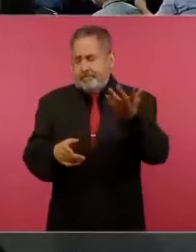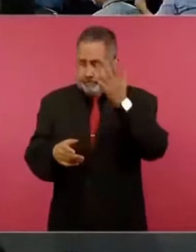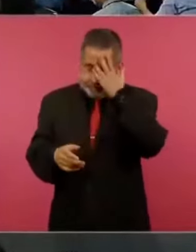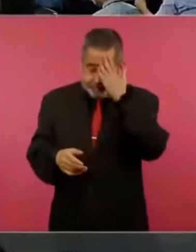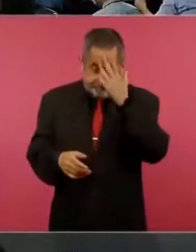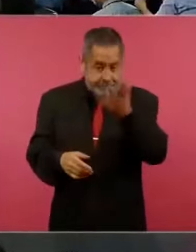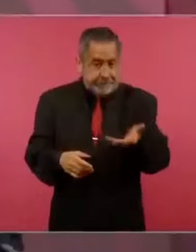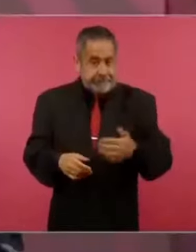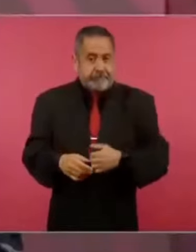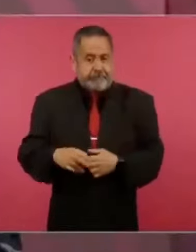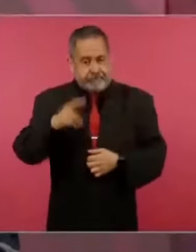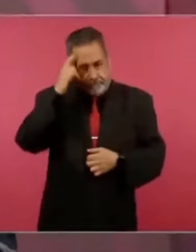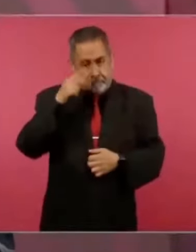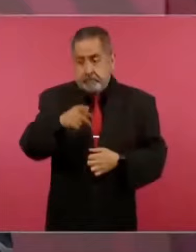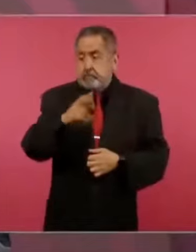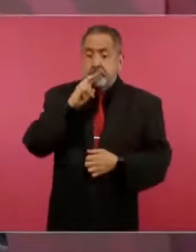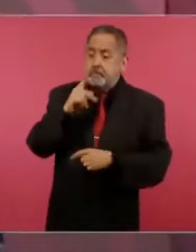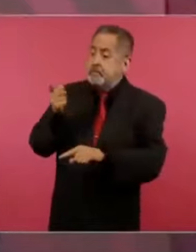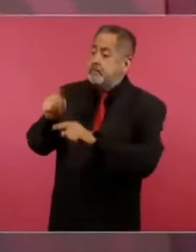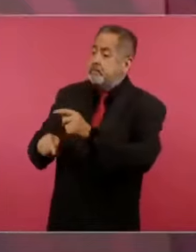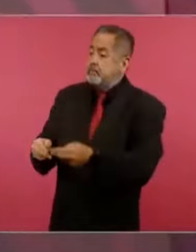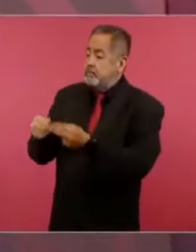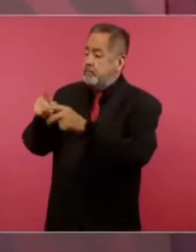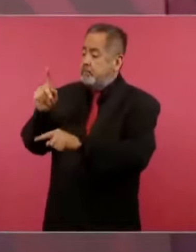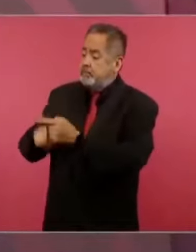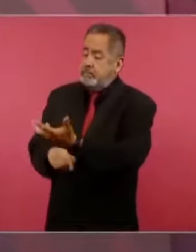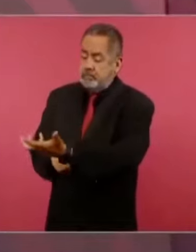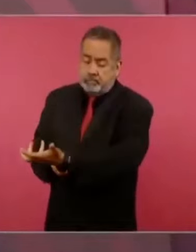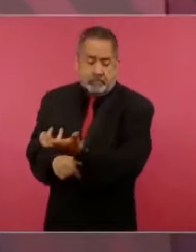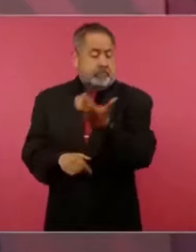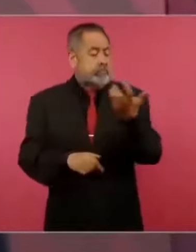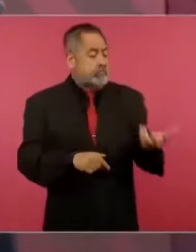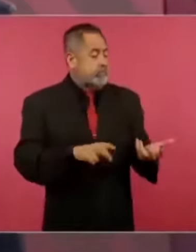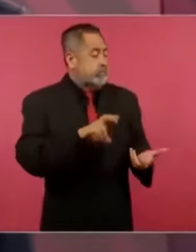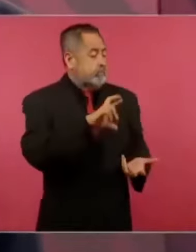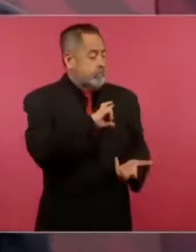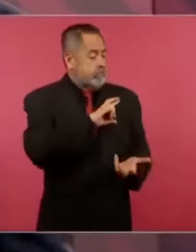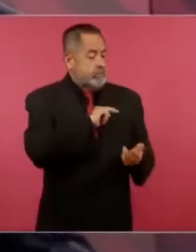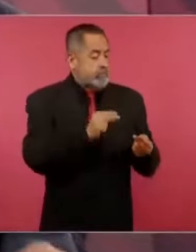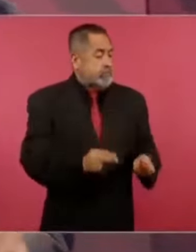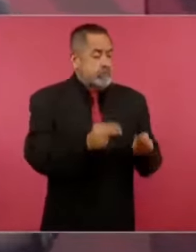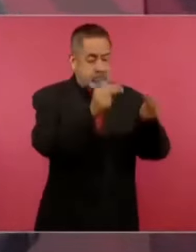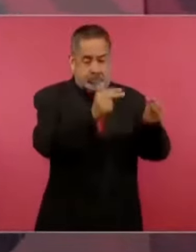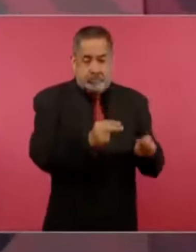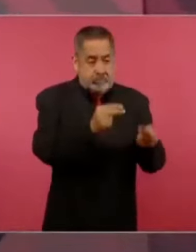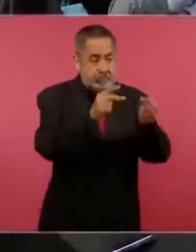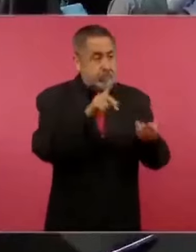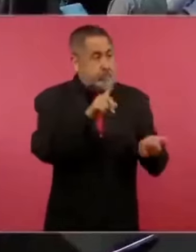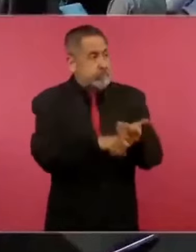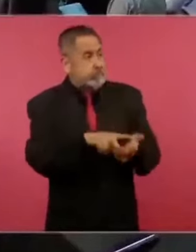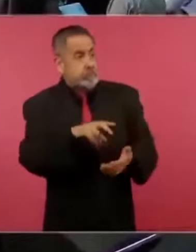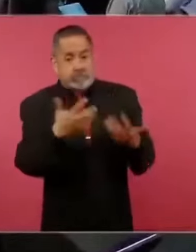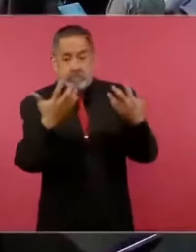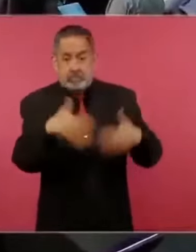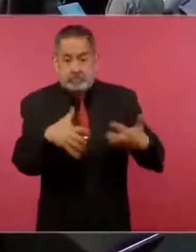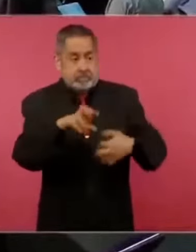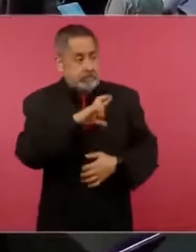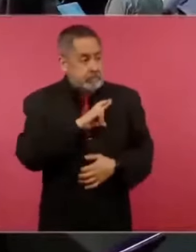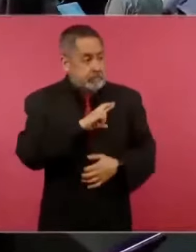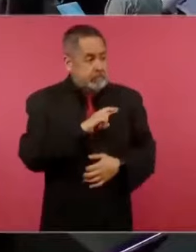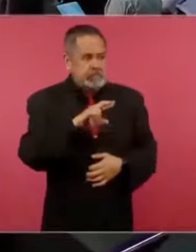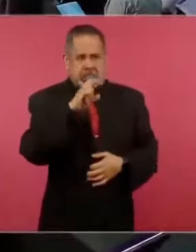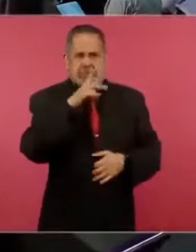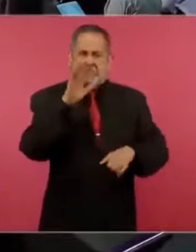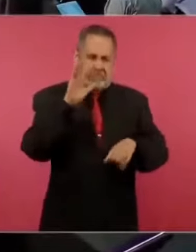se llevaba a cabo la privatización del petróleo iba a llegar la